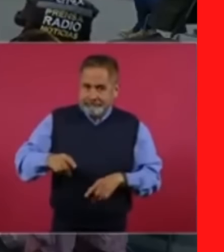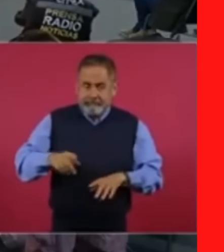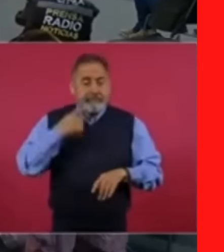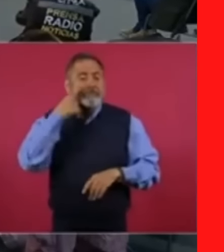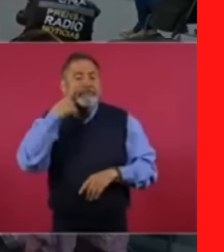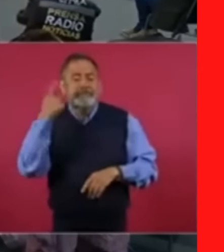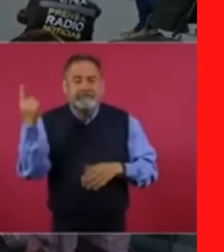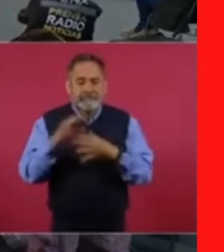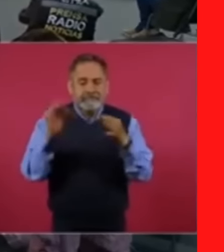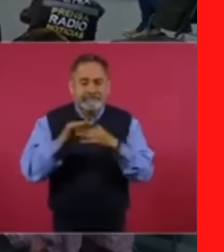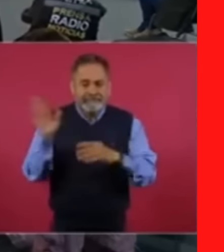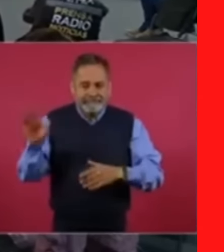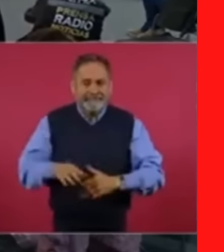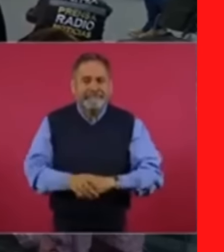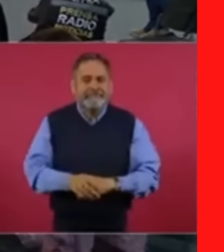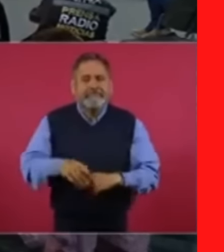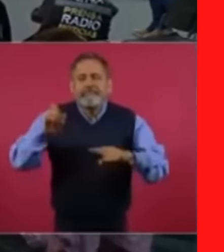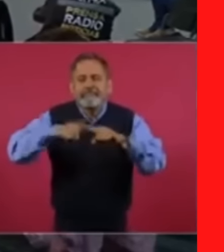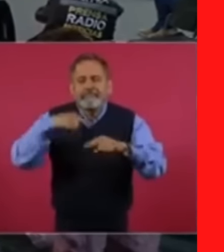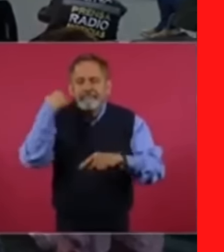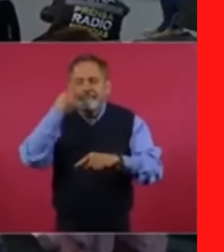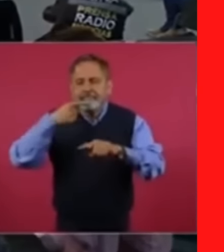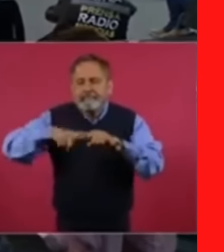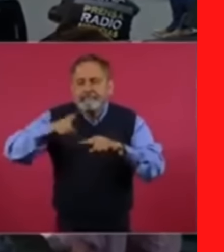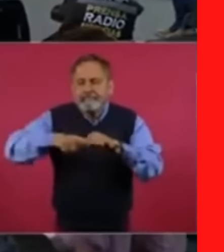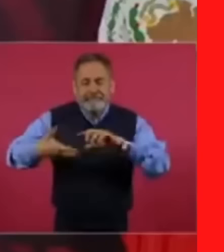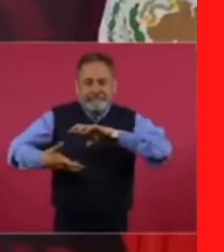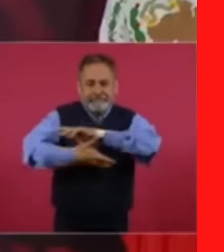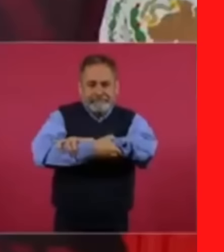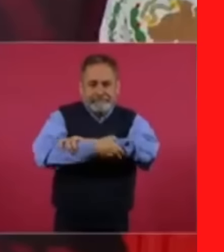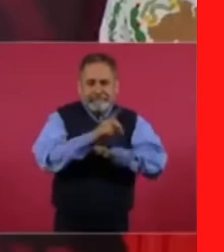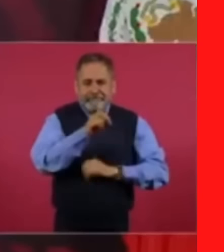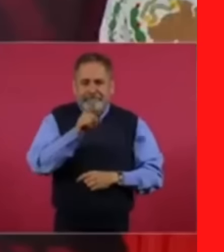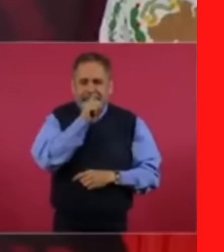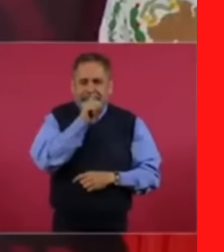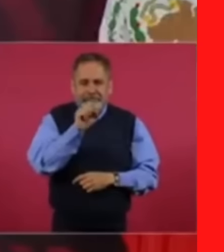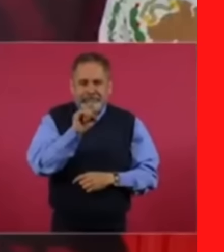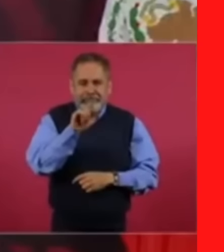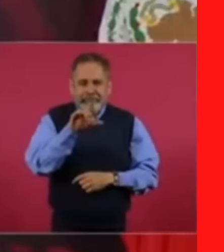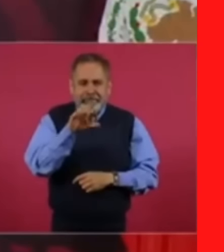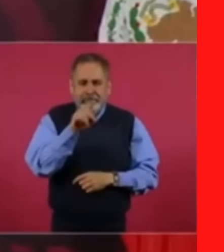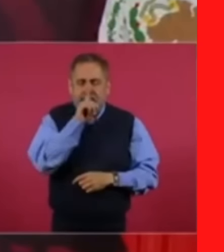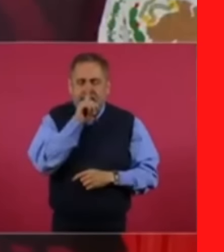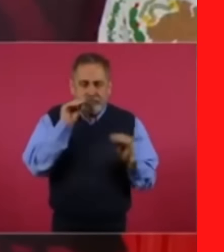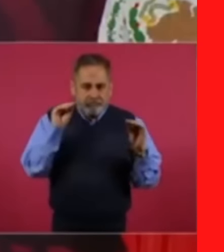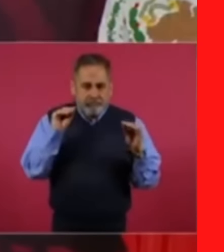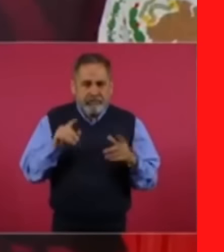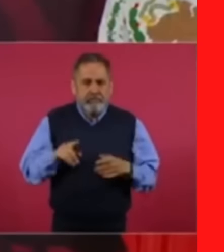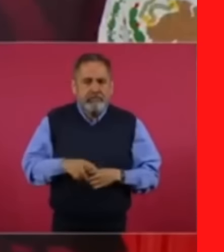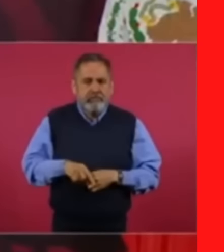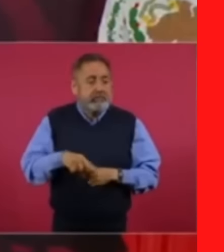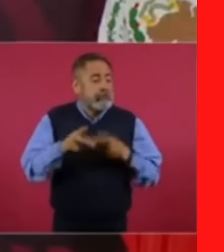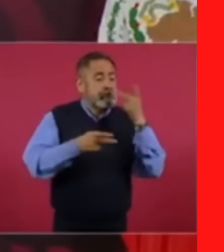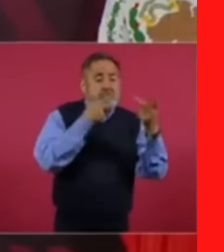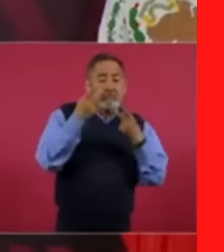quiénes estuvieron en el pacto del silencio. Cuando no hablaban,